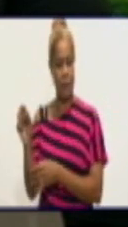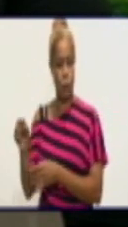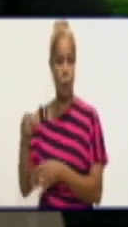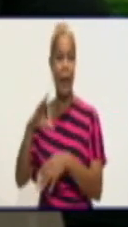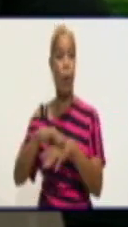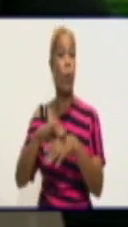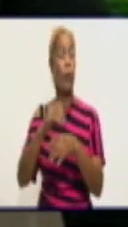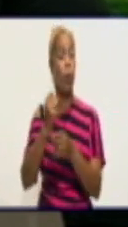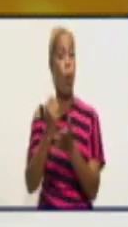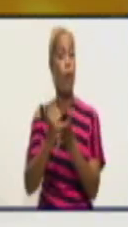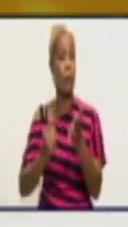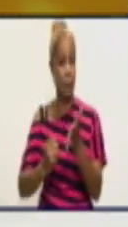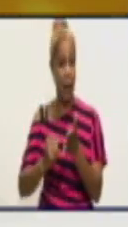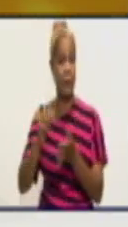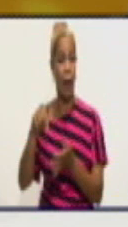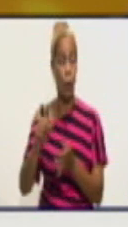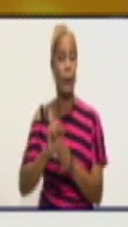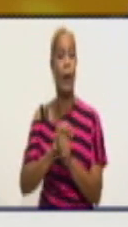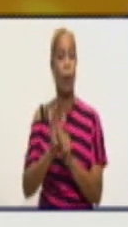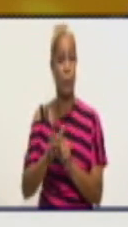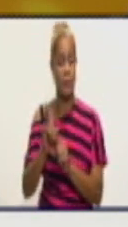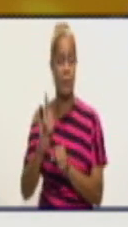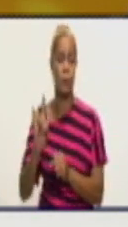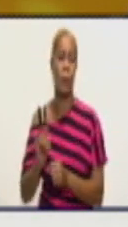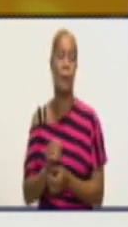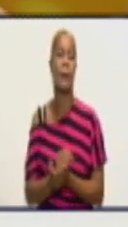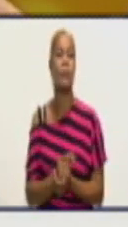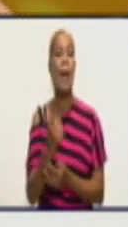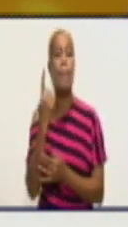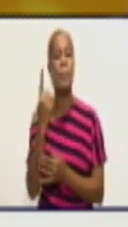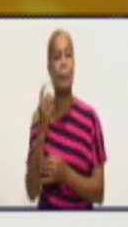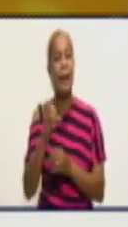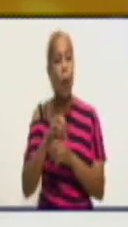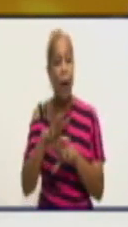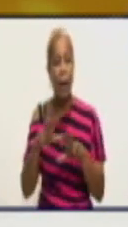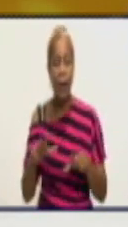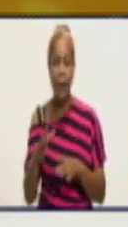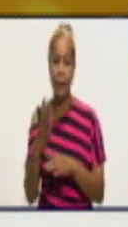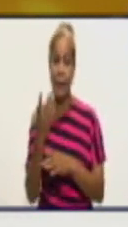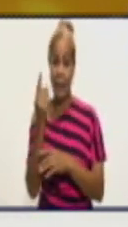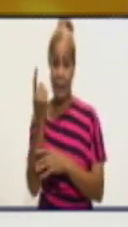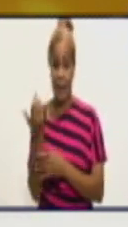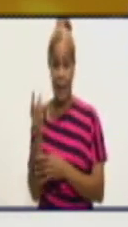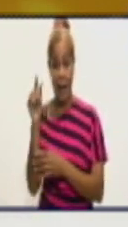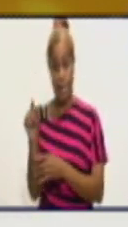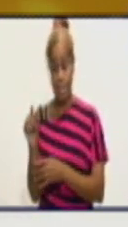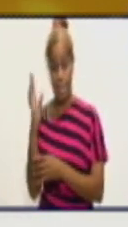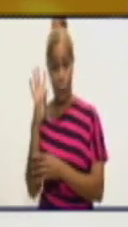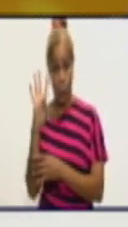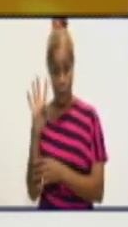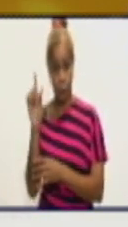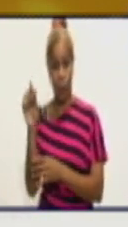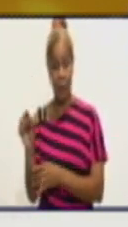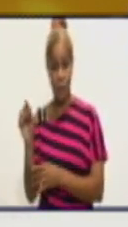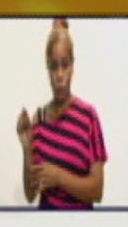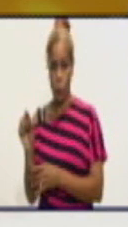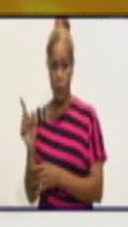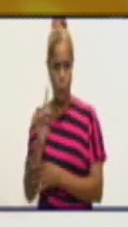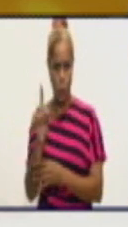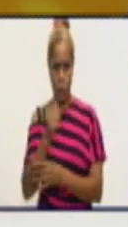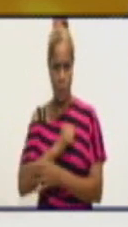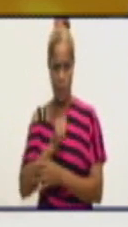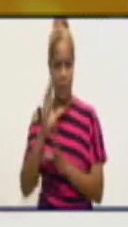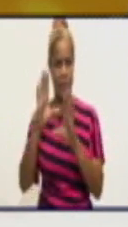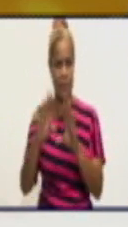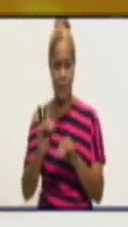-19? Bien, primero aclarar que esos cuatro casos no significa que Granma hoy solo tenga cuatro casos